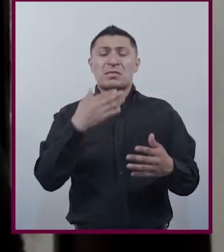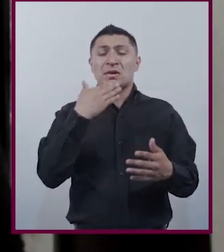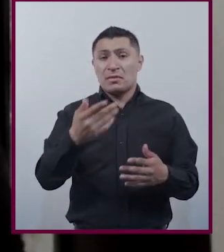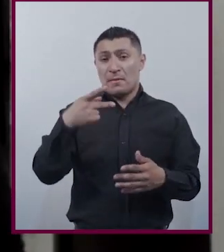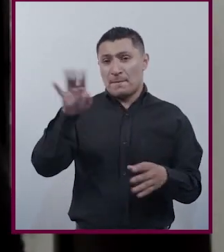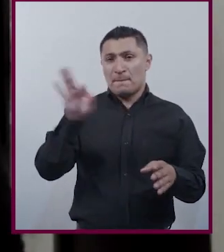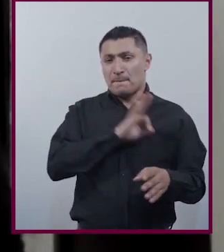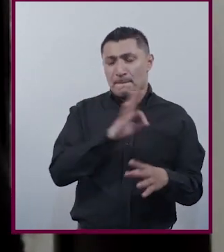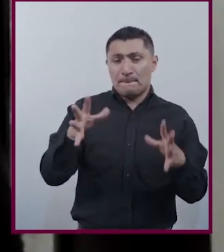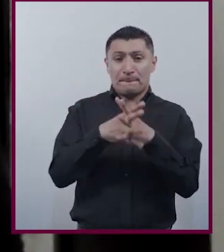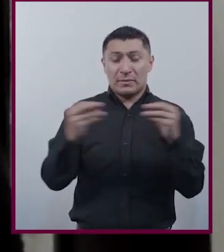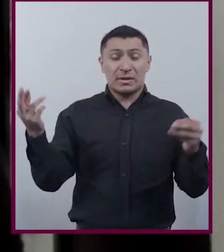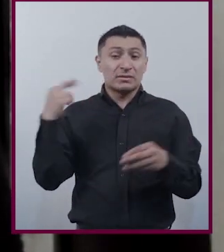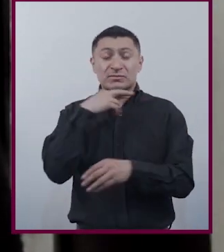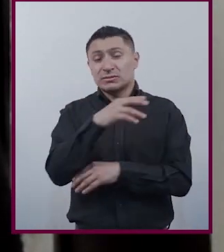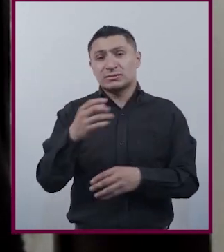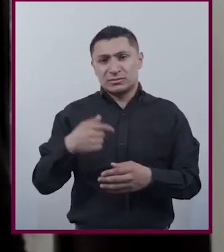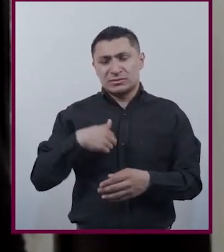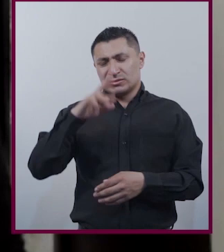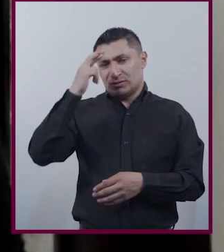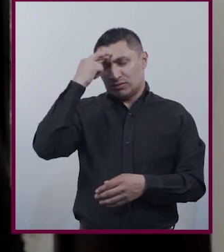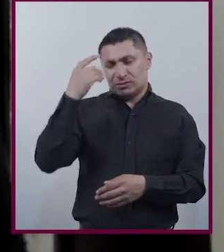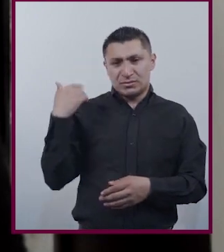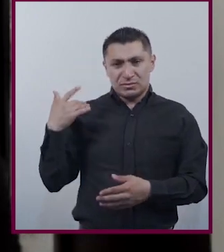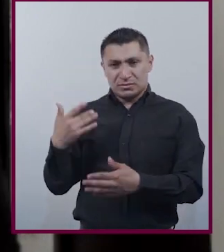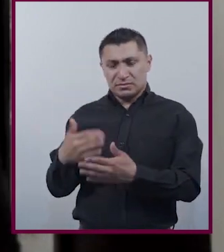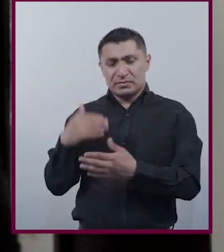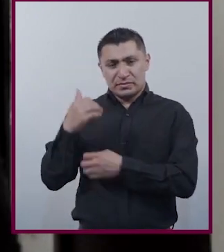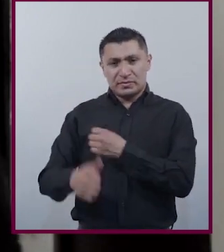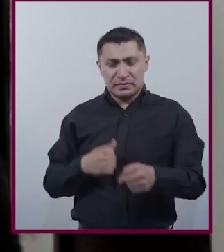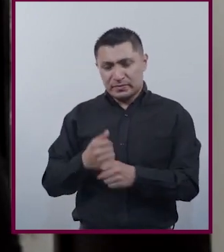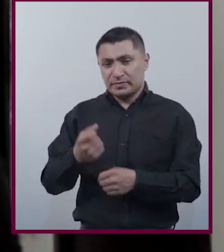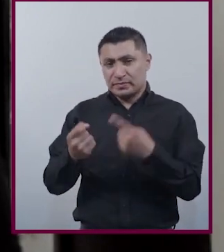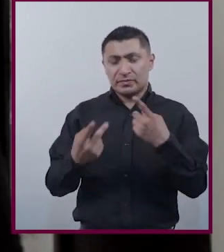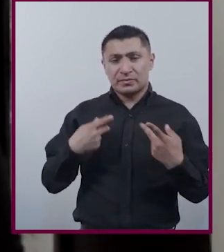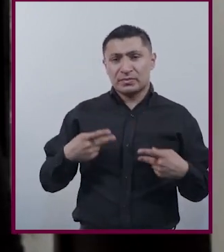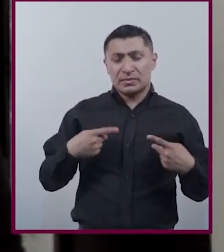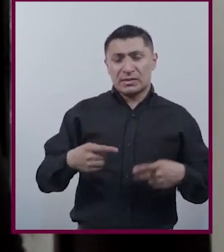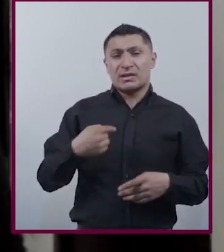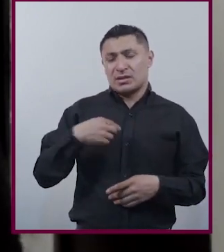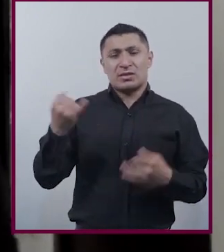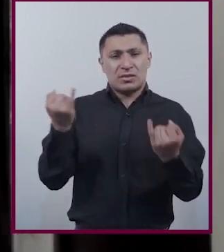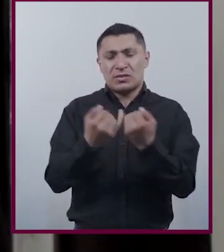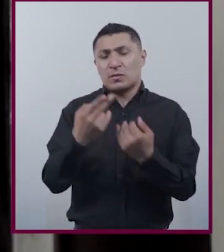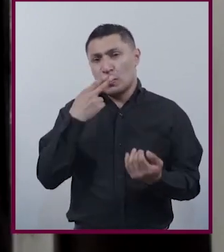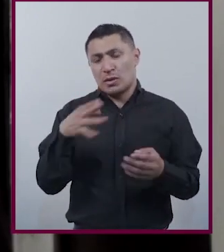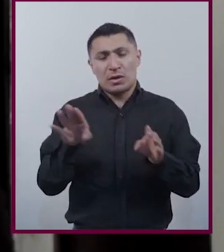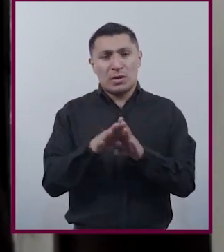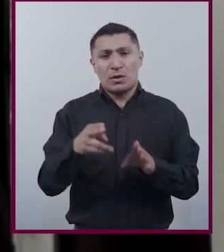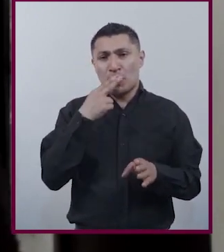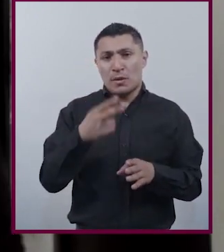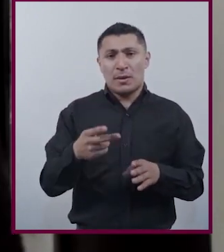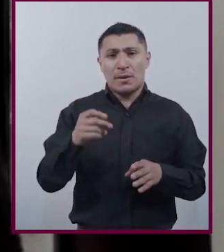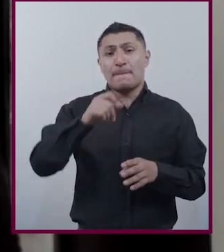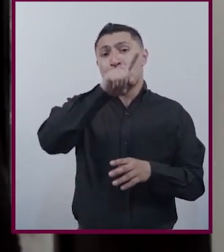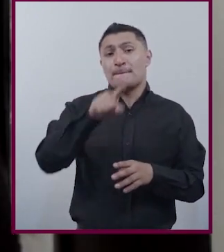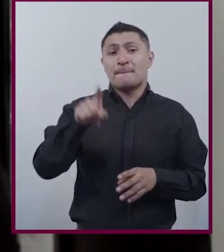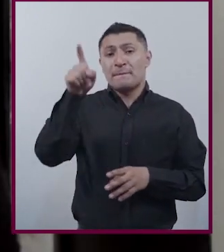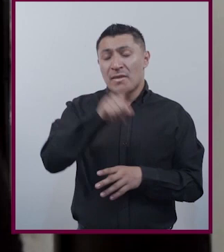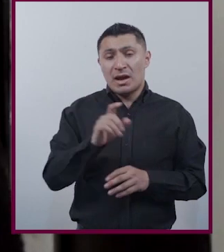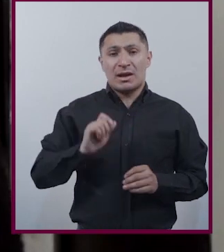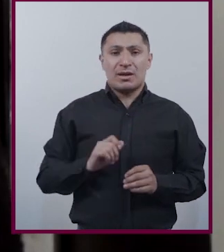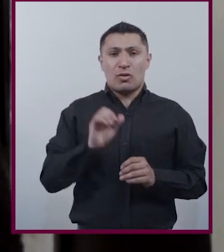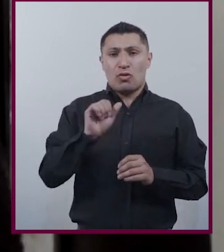¿No? Yo recuerdo Que hace algunos años Algunas personas Y yo lo llegué A usar Pues Utilizaban las X O las